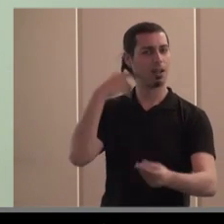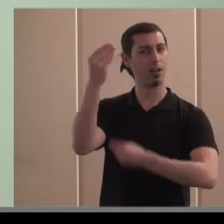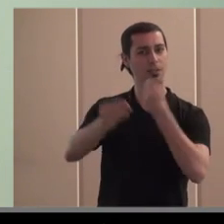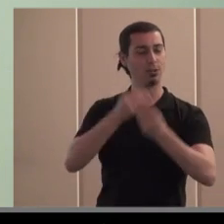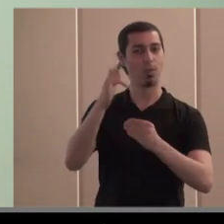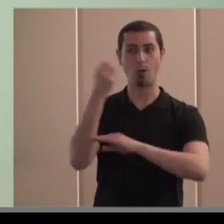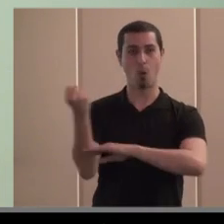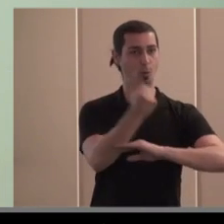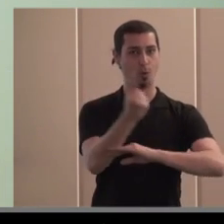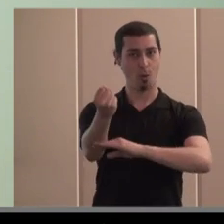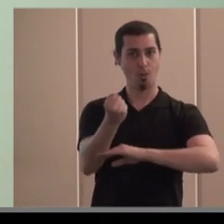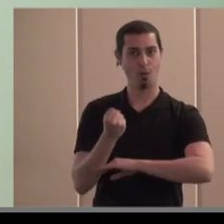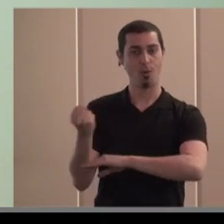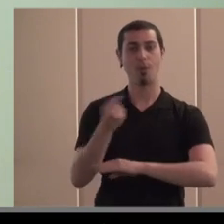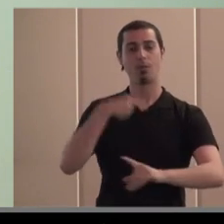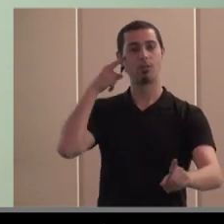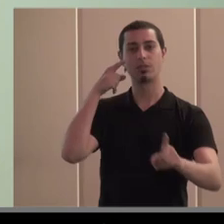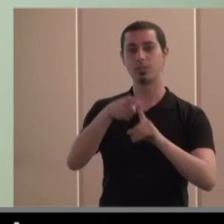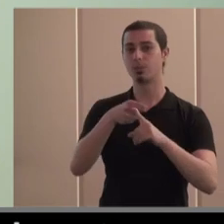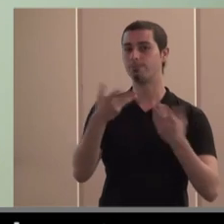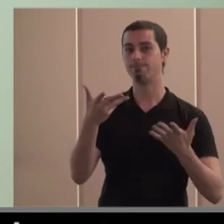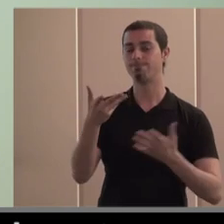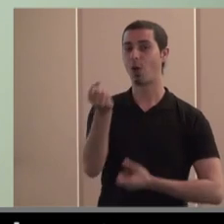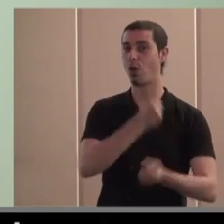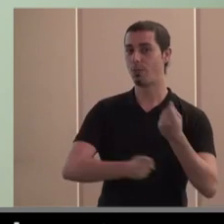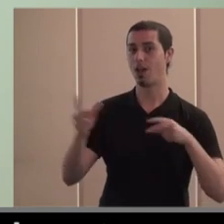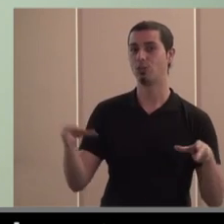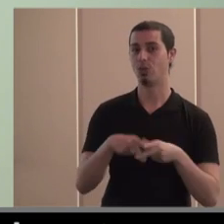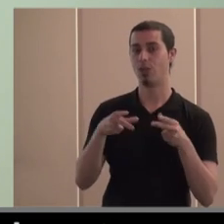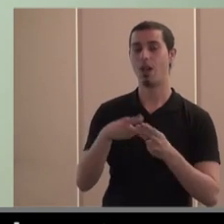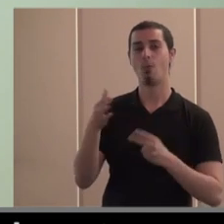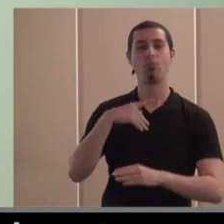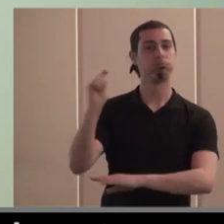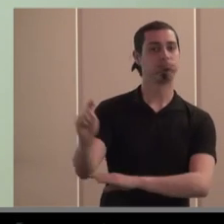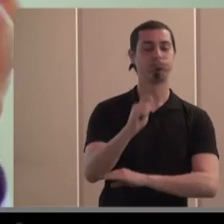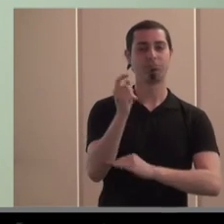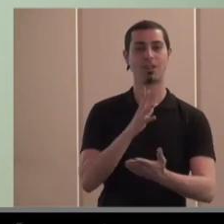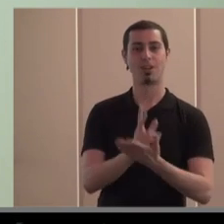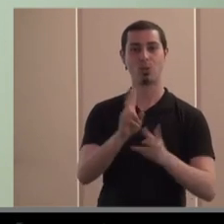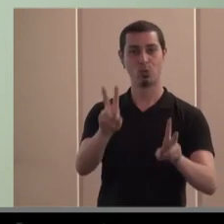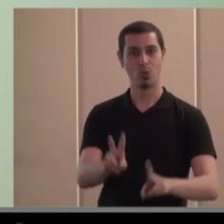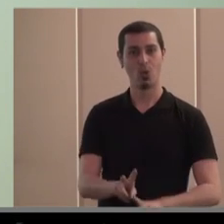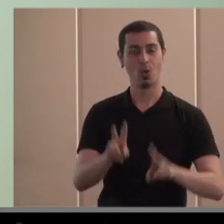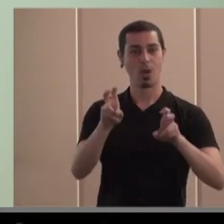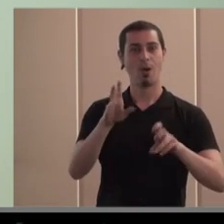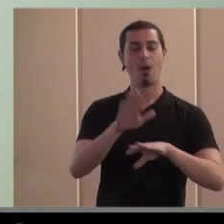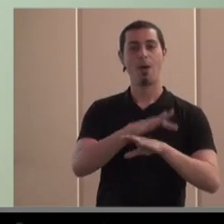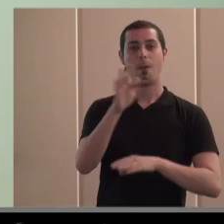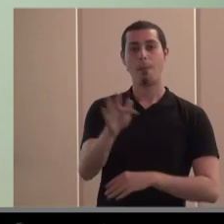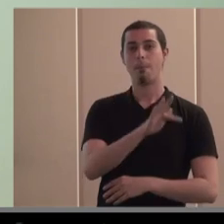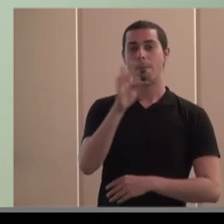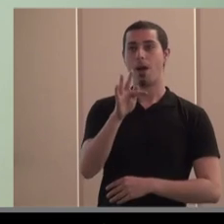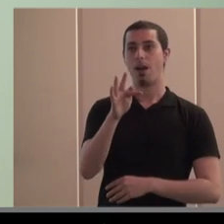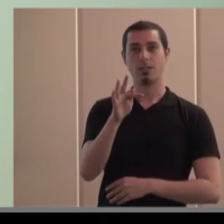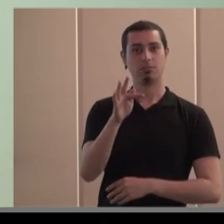apoyo mutuo para que pueda la economía social pueda responder con éxito a los retos a que está enfrentando salga reforzado como sector